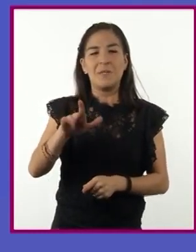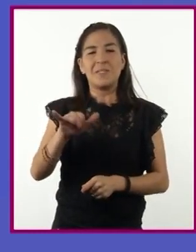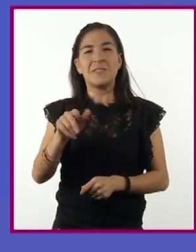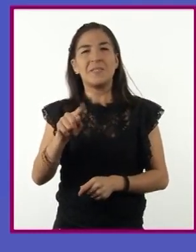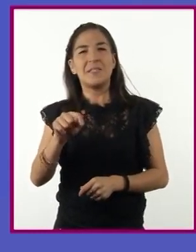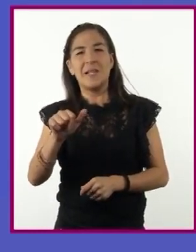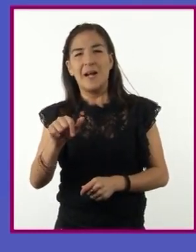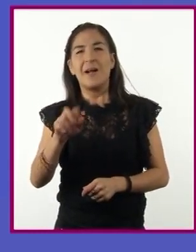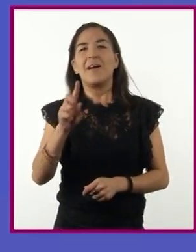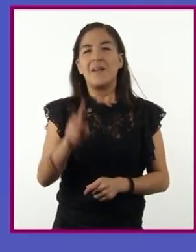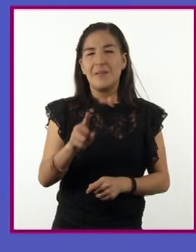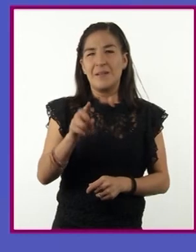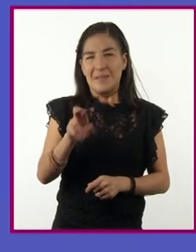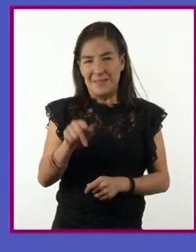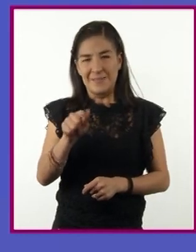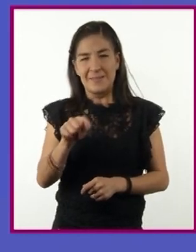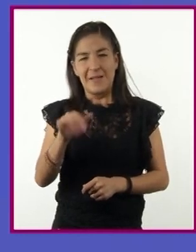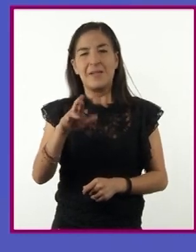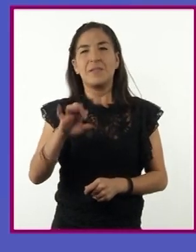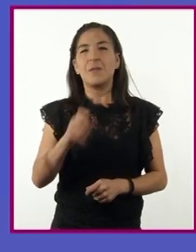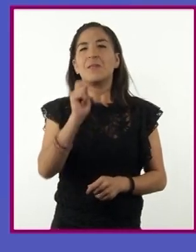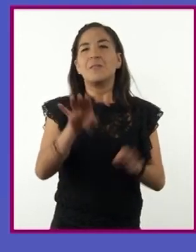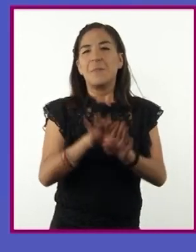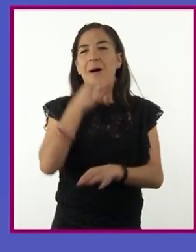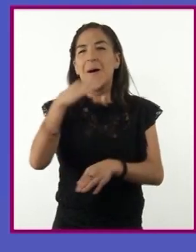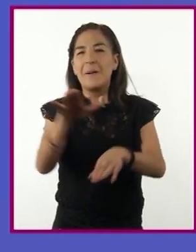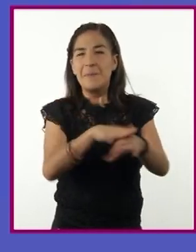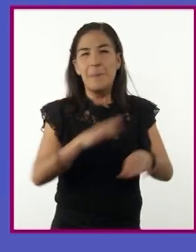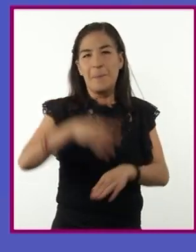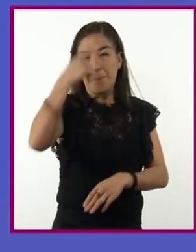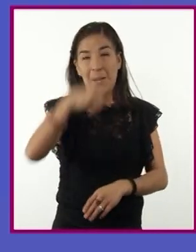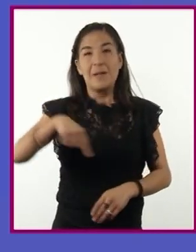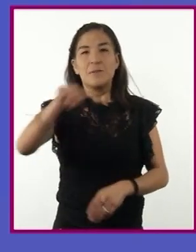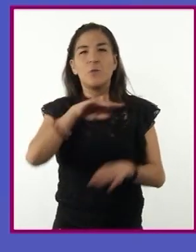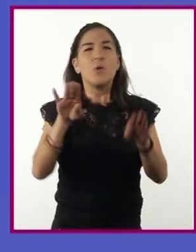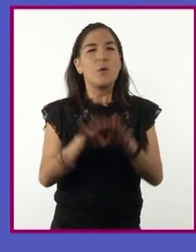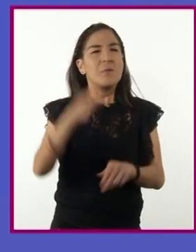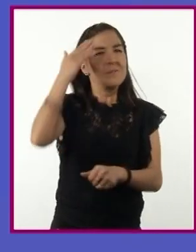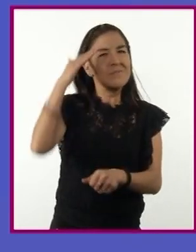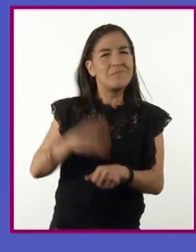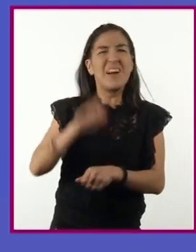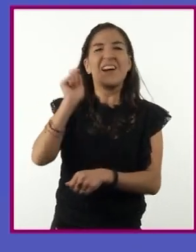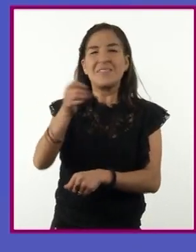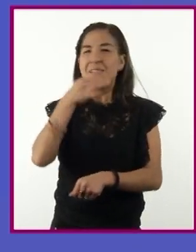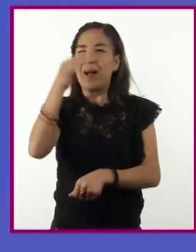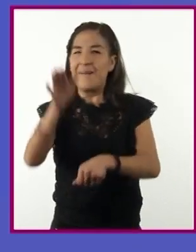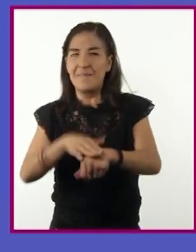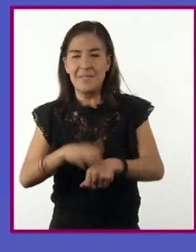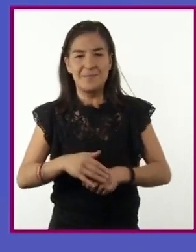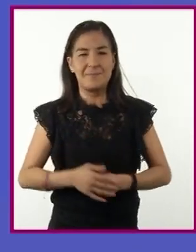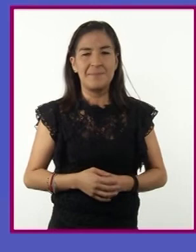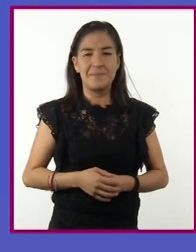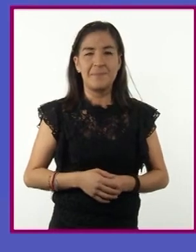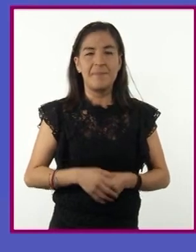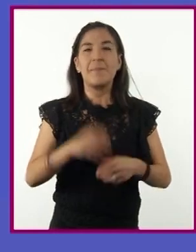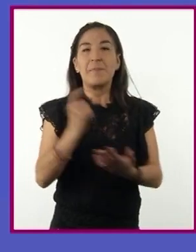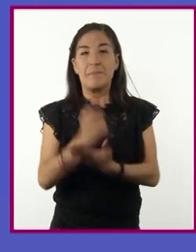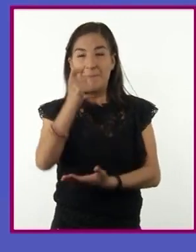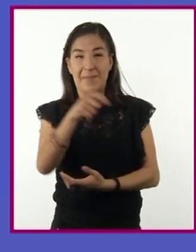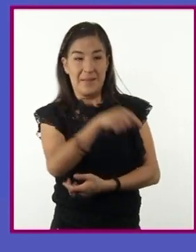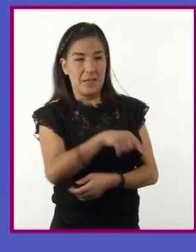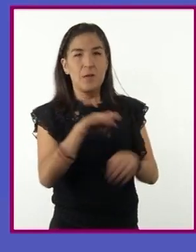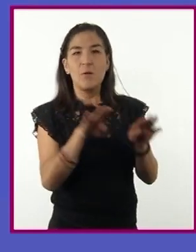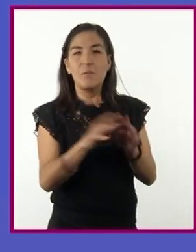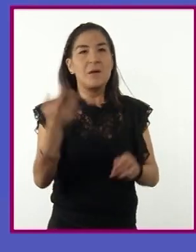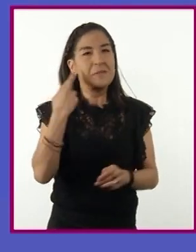atención de los consumidores, pero también a que se grave en su mente el mensaje. Los costos de publicidad radial